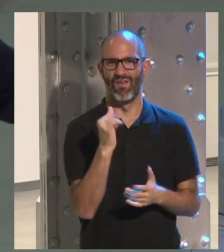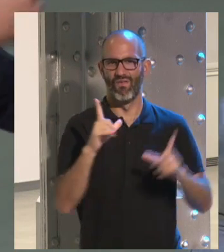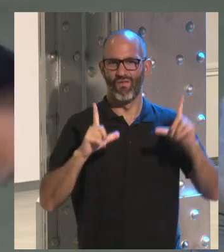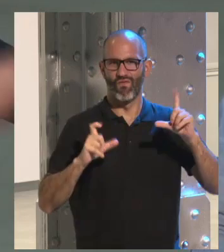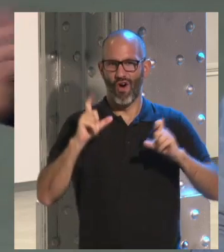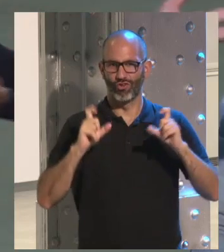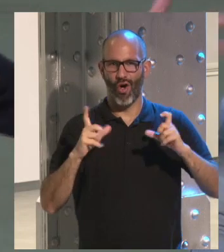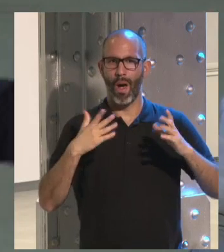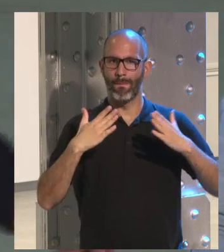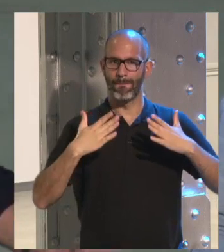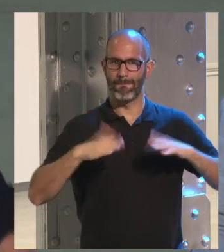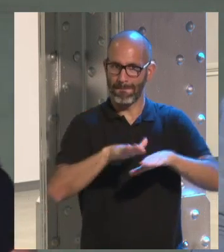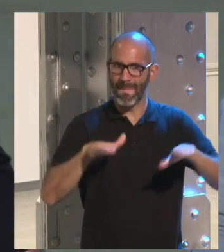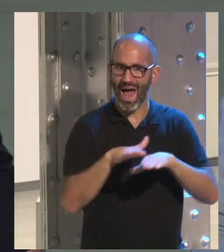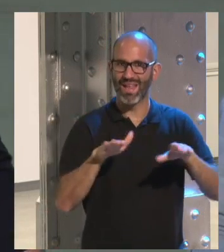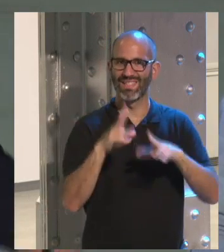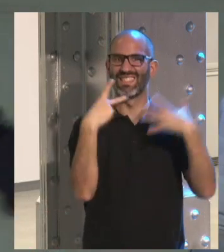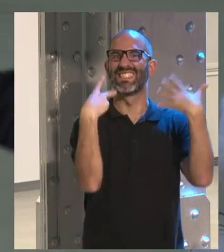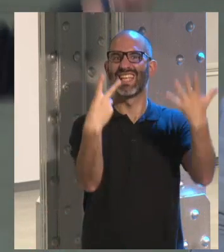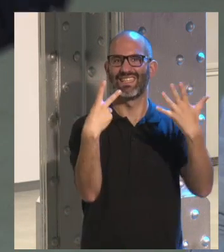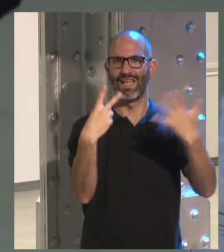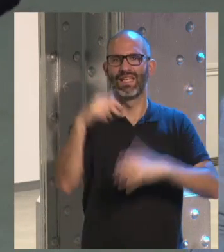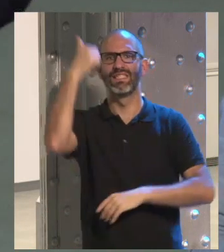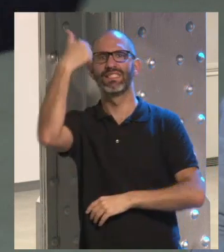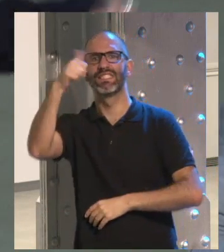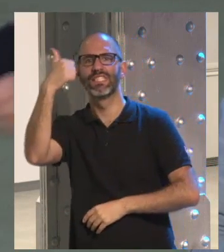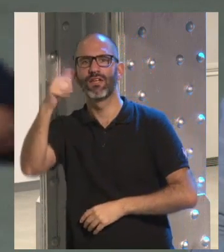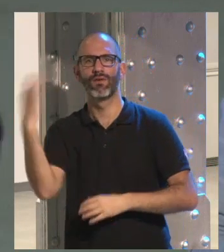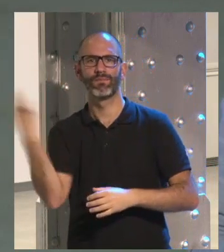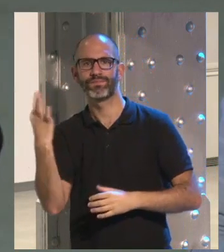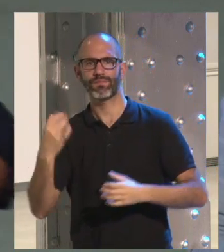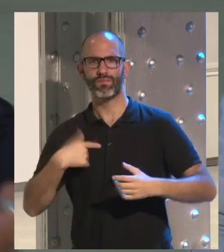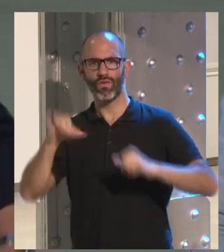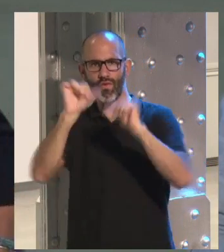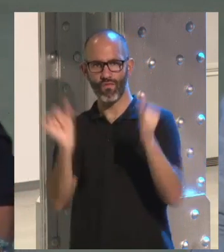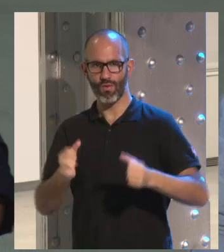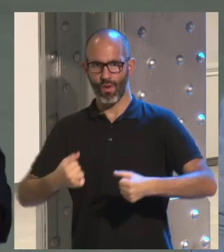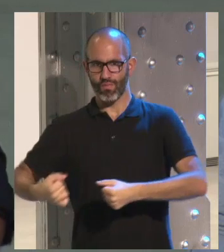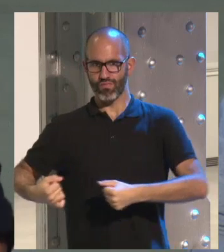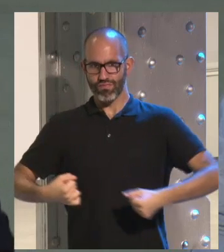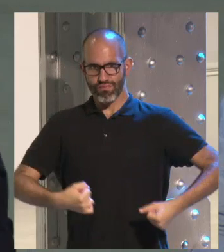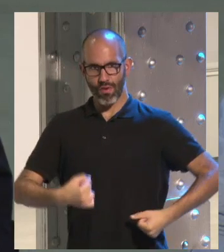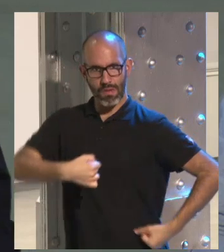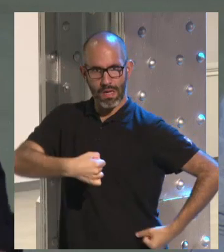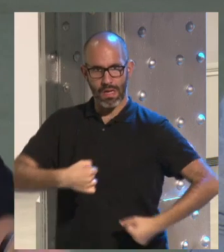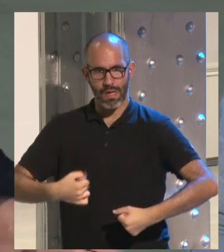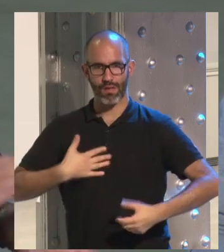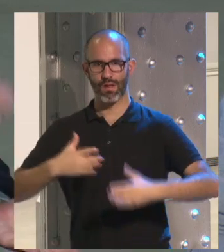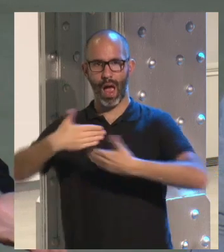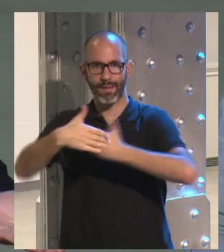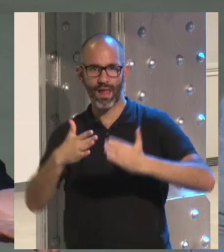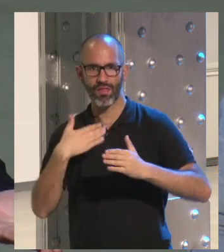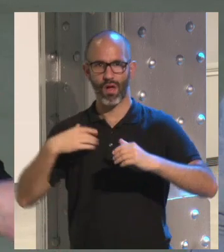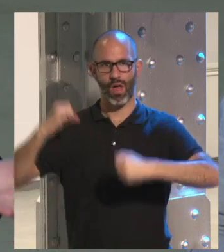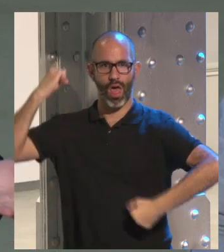fotos en la playa siete fotos en la playa y los chicos ahí tal en su habitación musculitos y tal entonces quiero